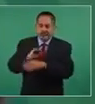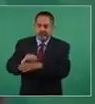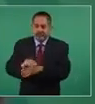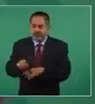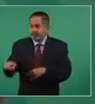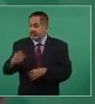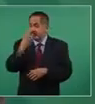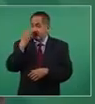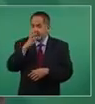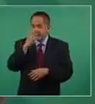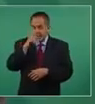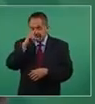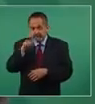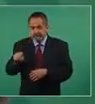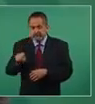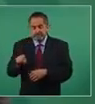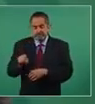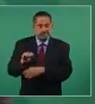escuela y